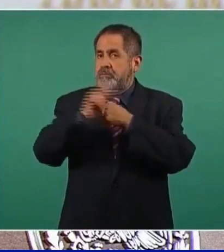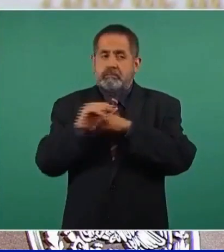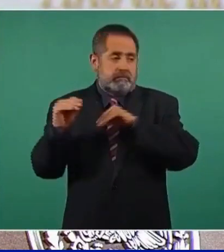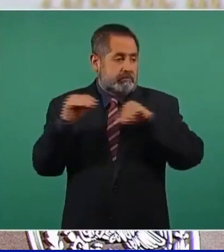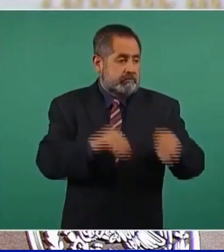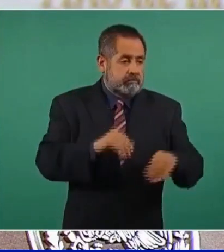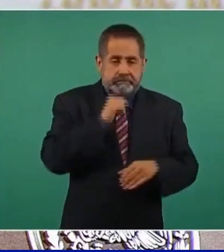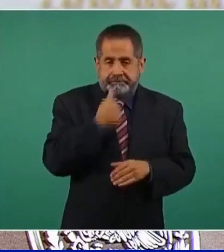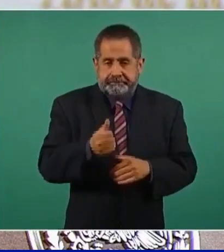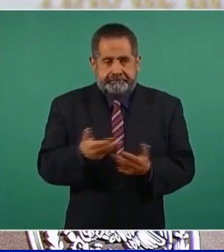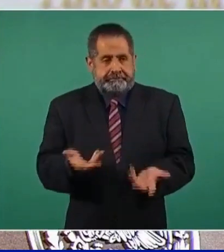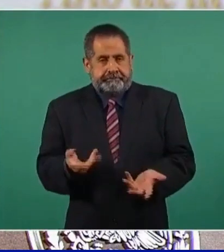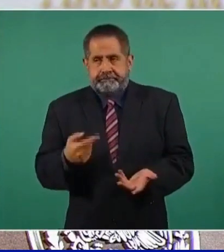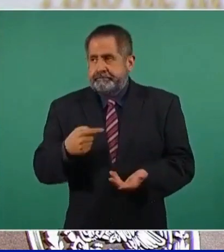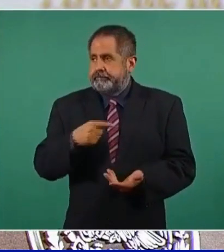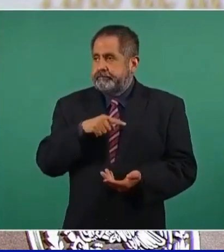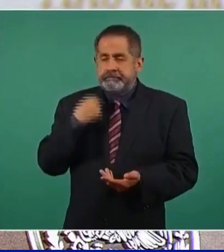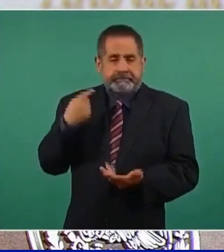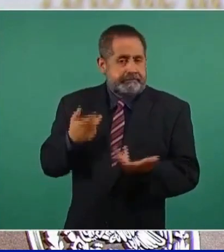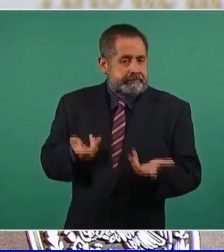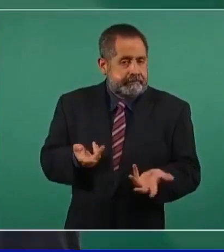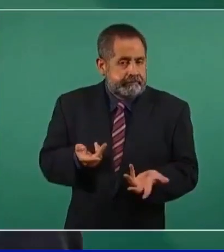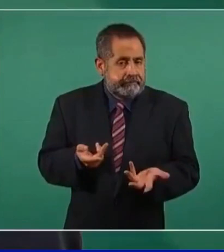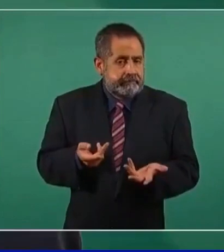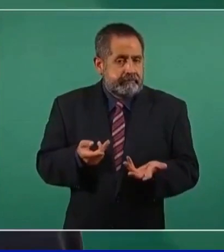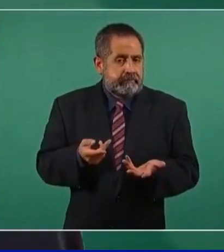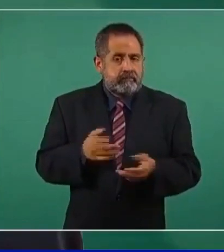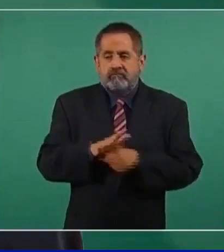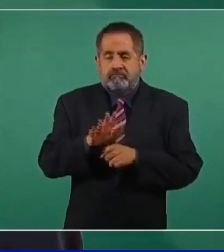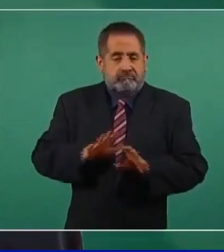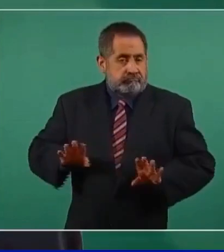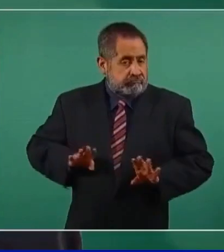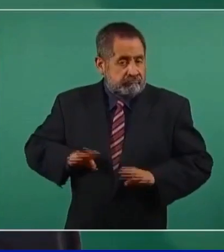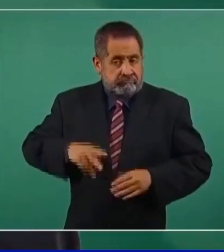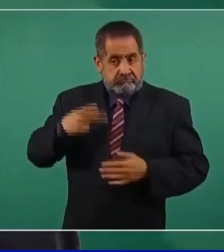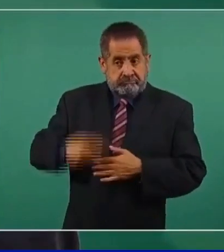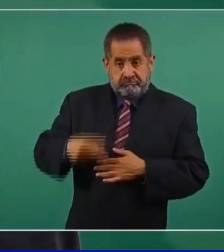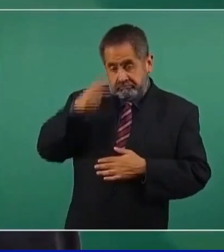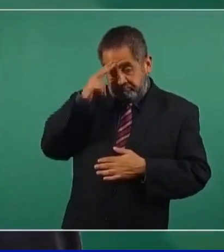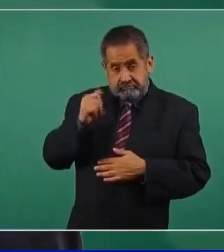y no había beneficios para el país.